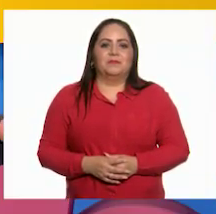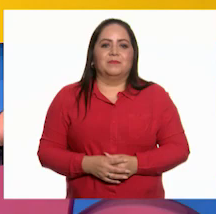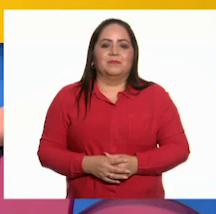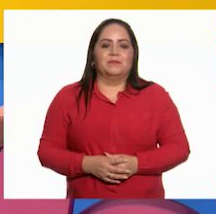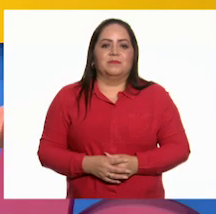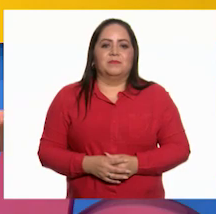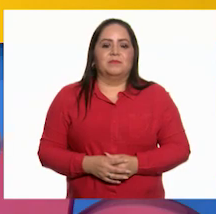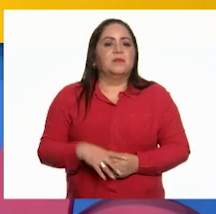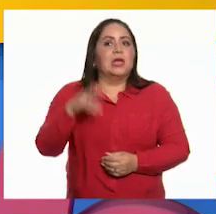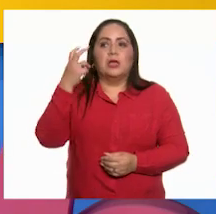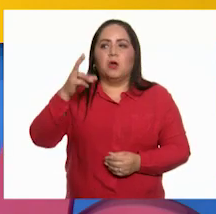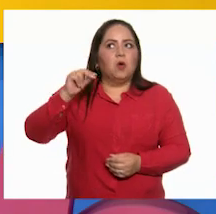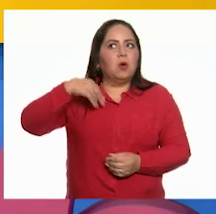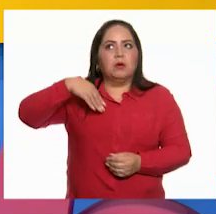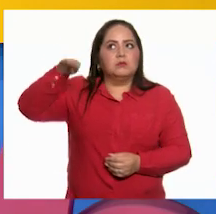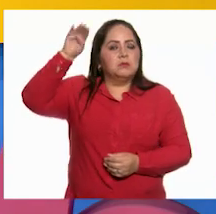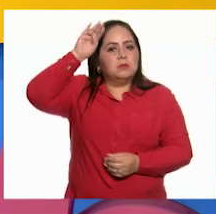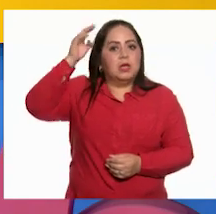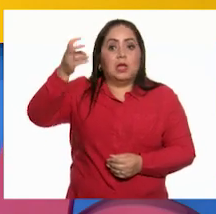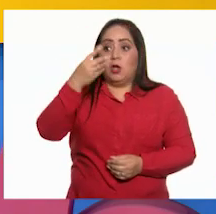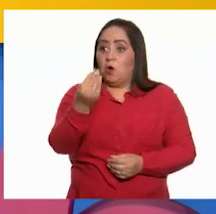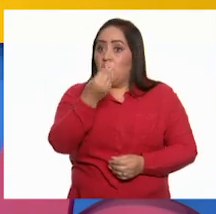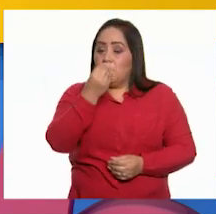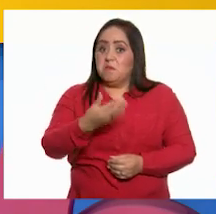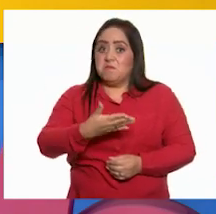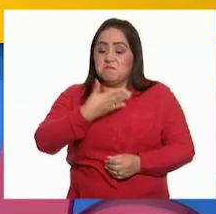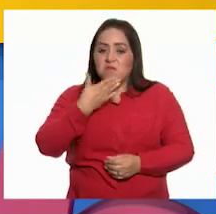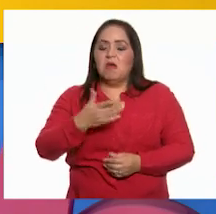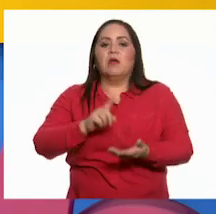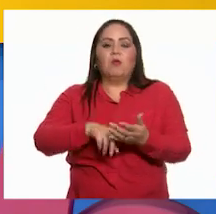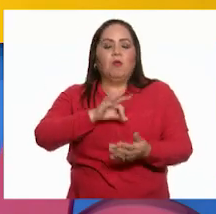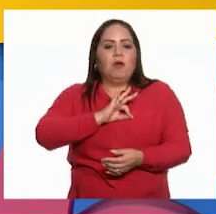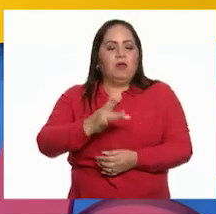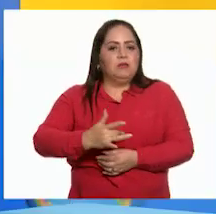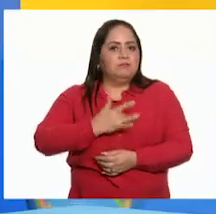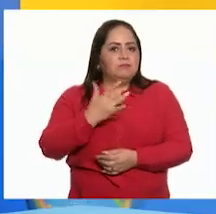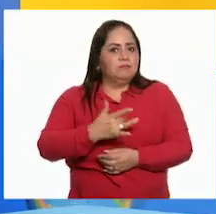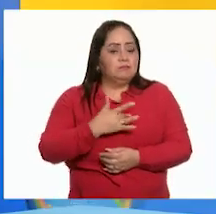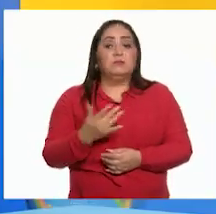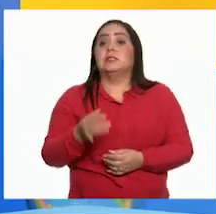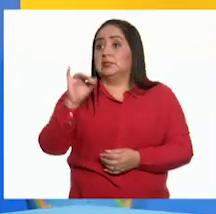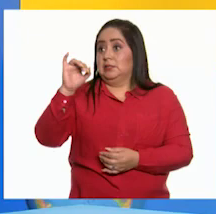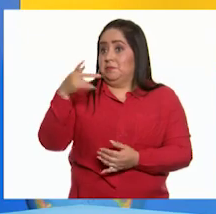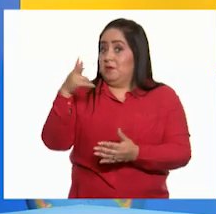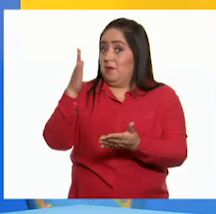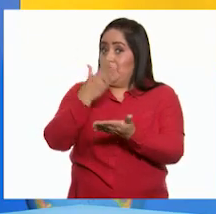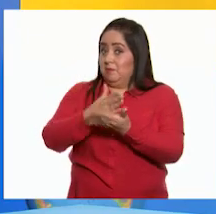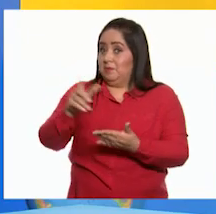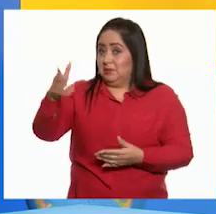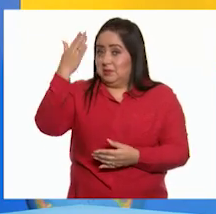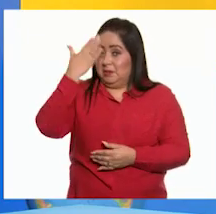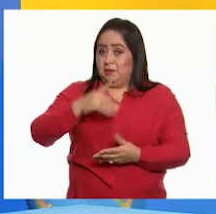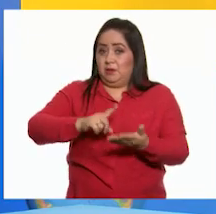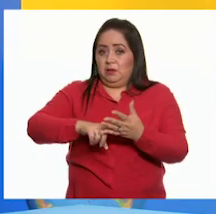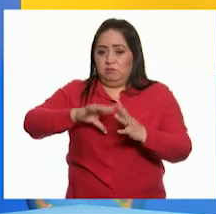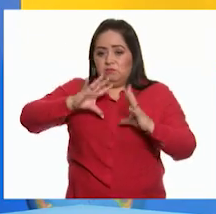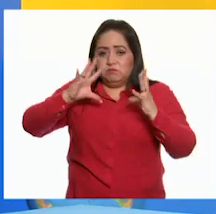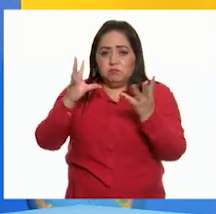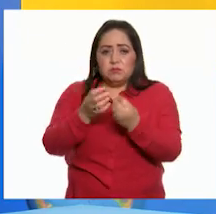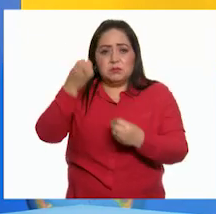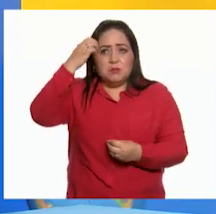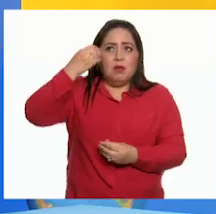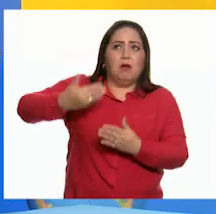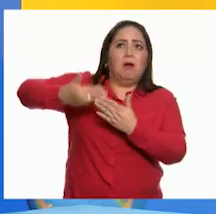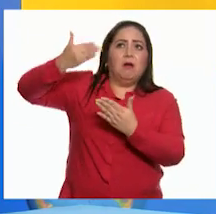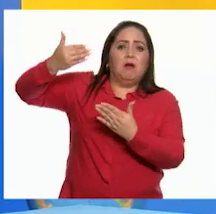No tenía idea de que una buena alimentación puede influir tanto en los sentimientos. Además, ¿sabías que el cúmulo de experiencias en el